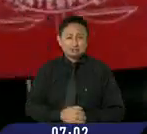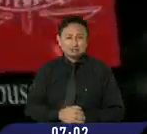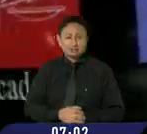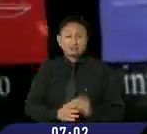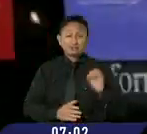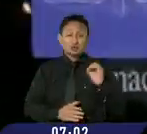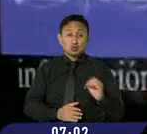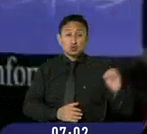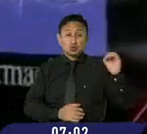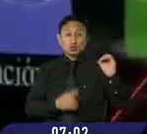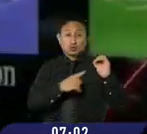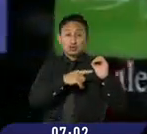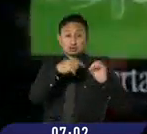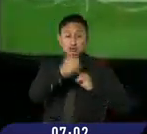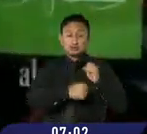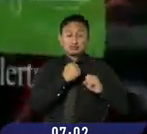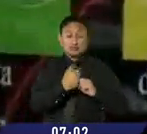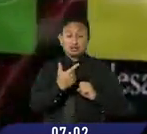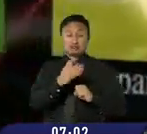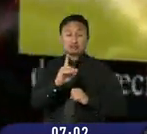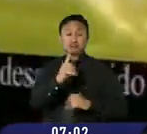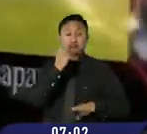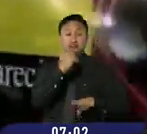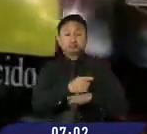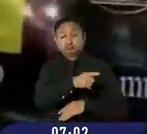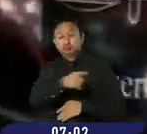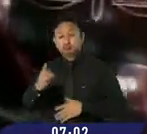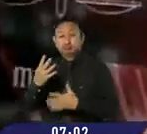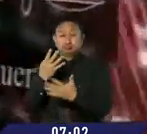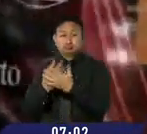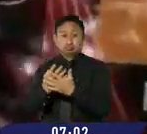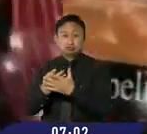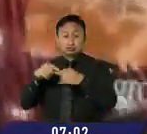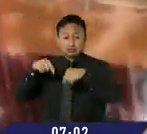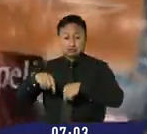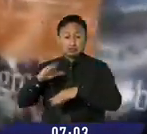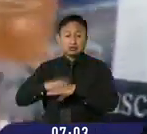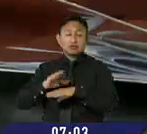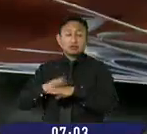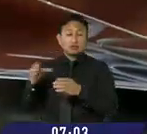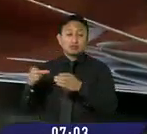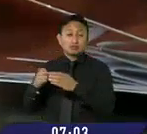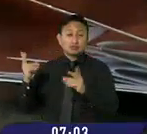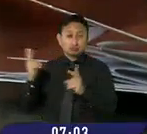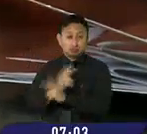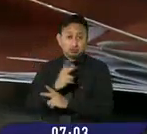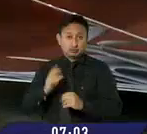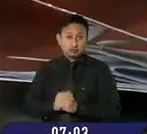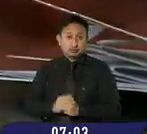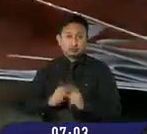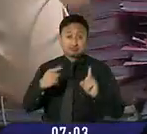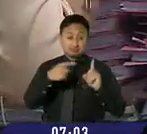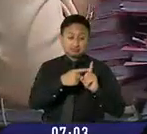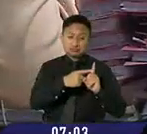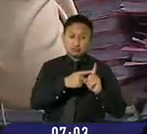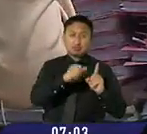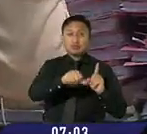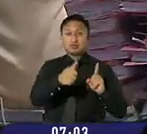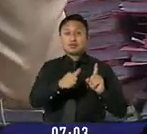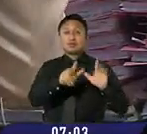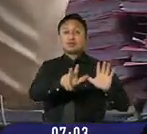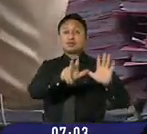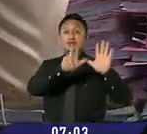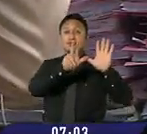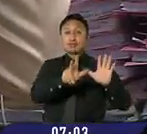año pesa sobre Sebastián Yunda una orden de prisión preventiva por el presunto delito de asociación ilícita. Pero no solo es él, sino que siete